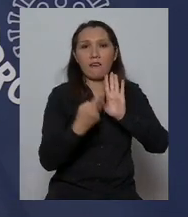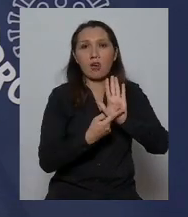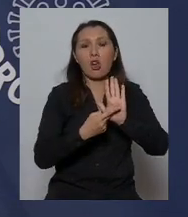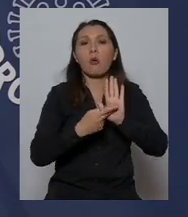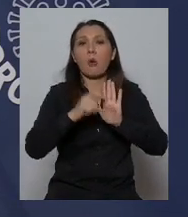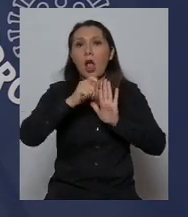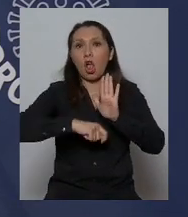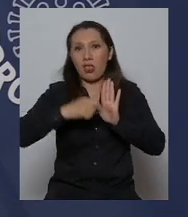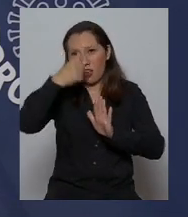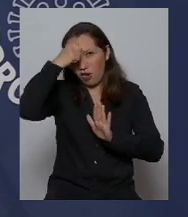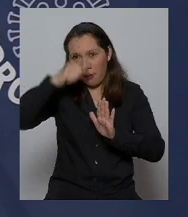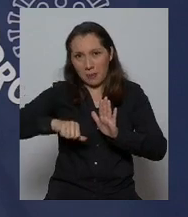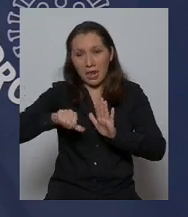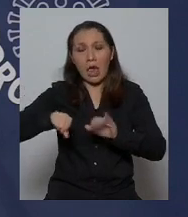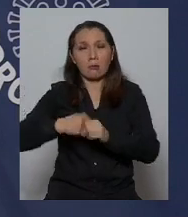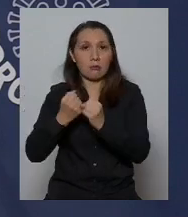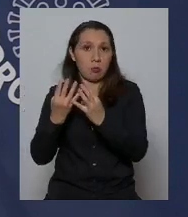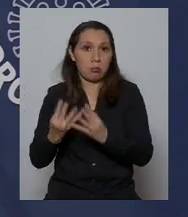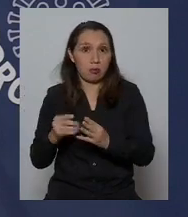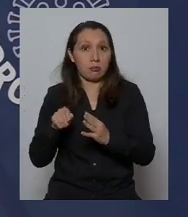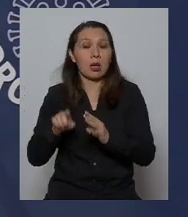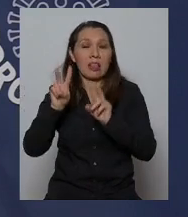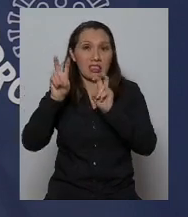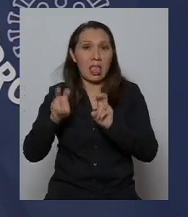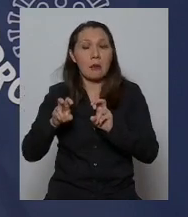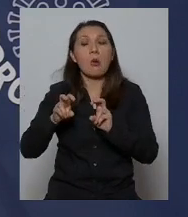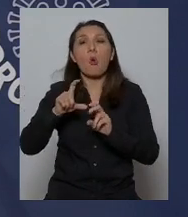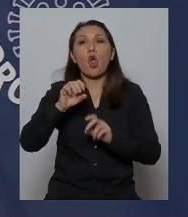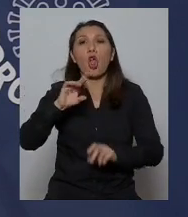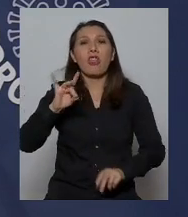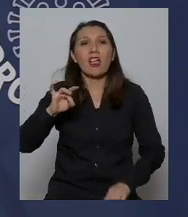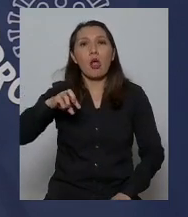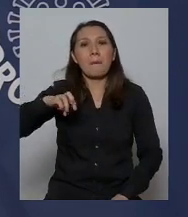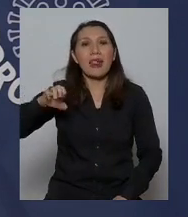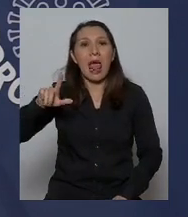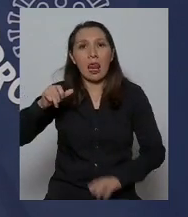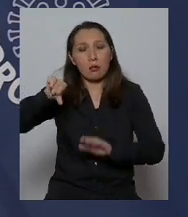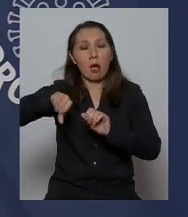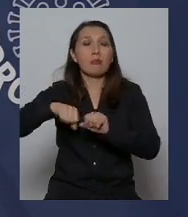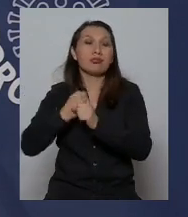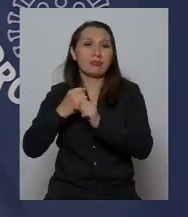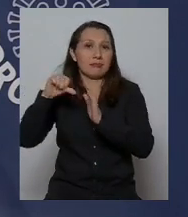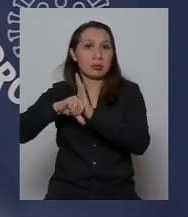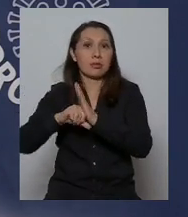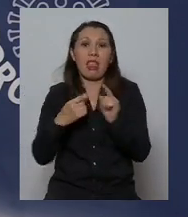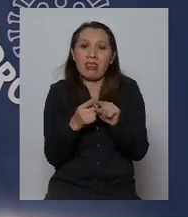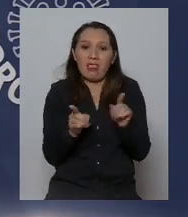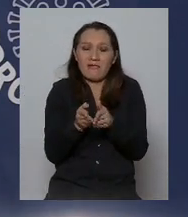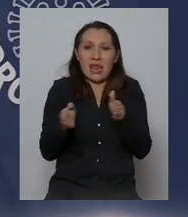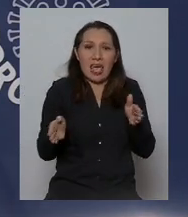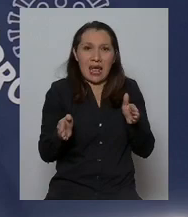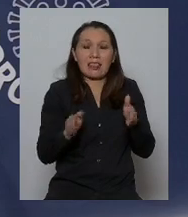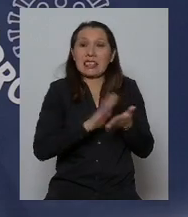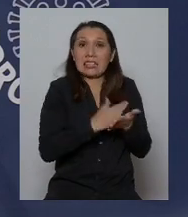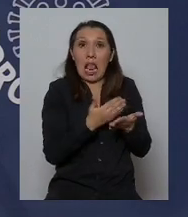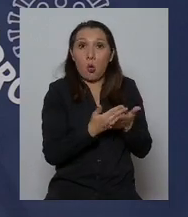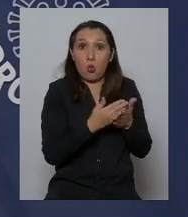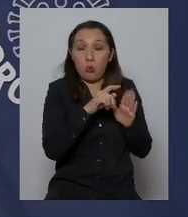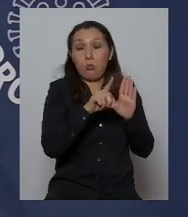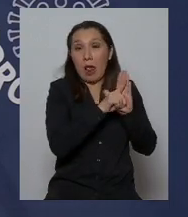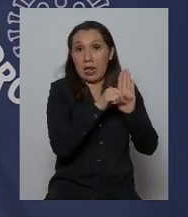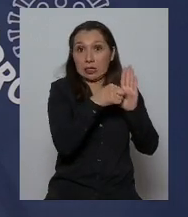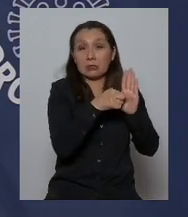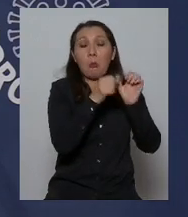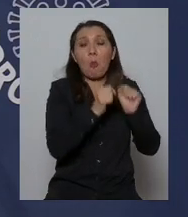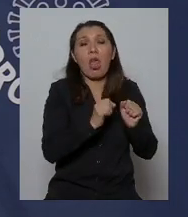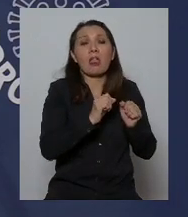código penal esta es una sanción propia del código penal no del código sanitario que puede multar solamente